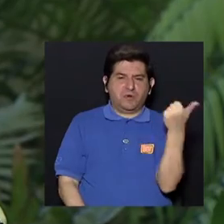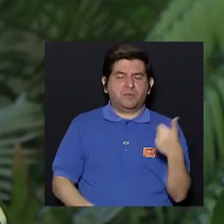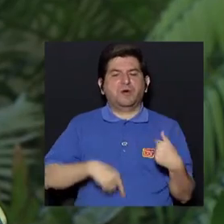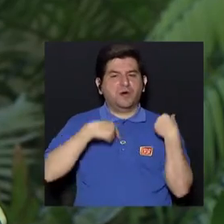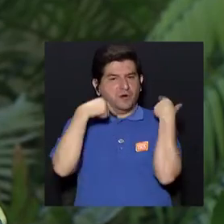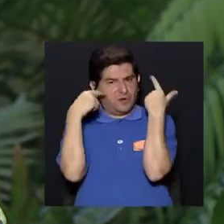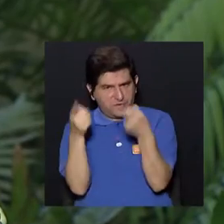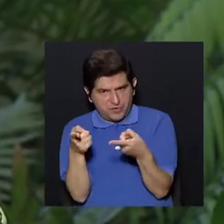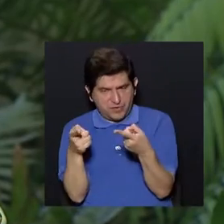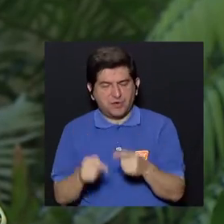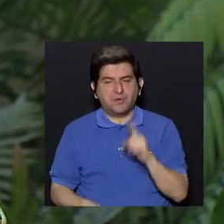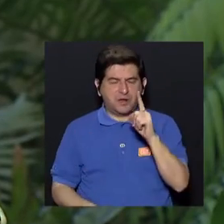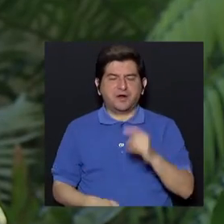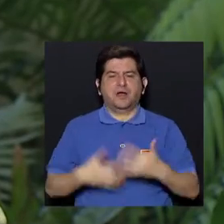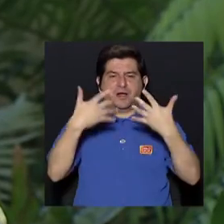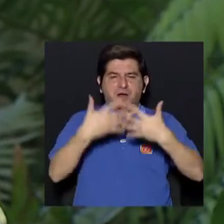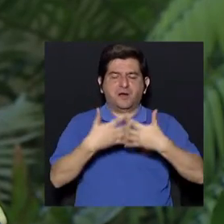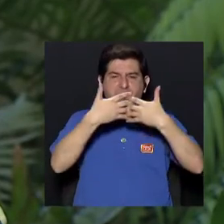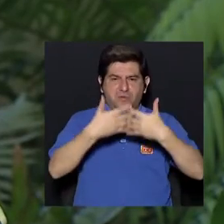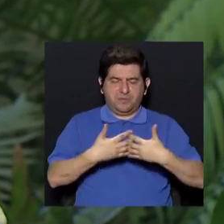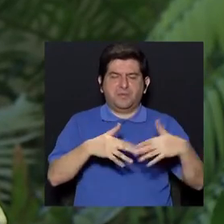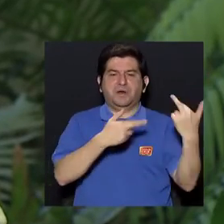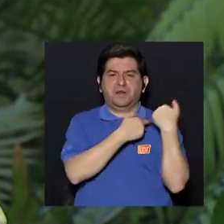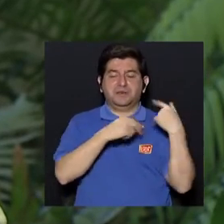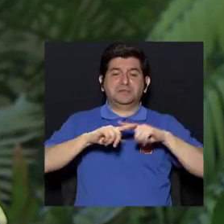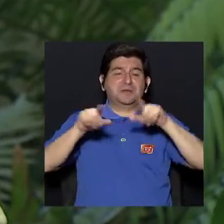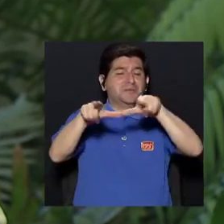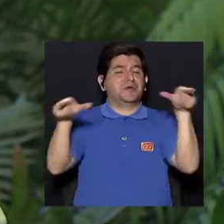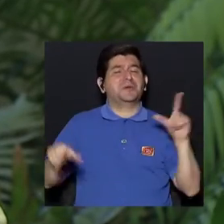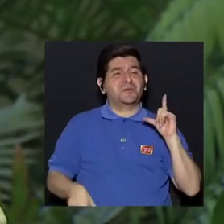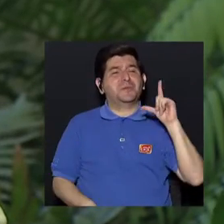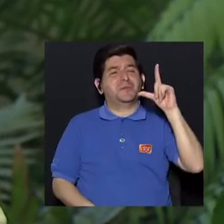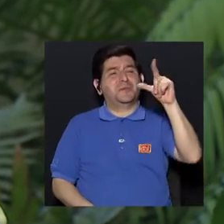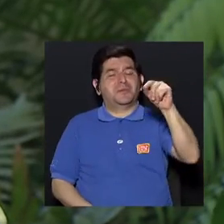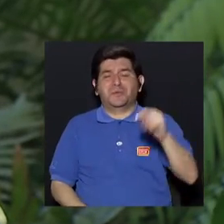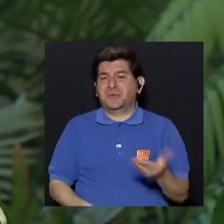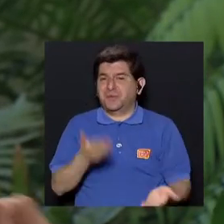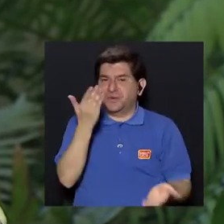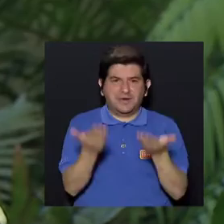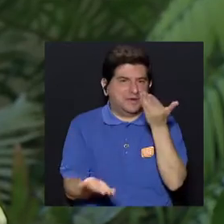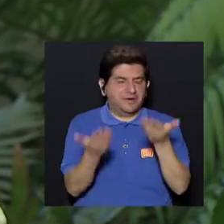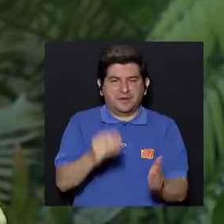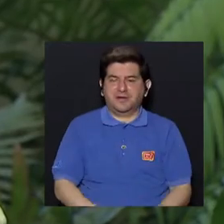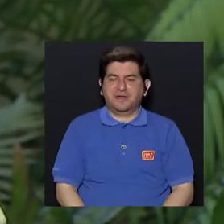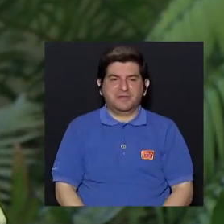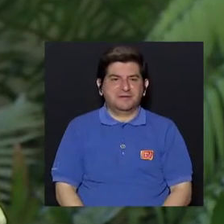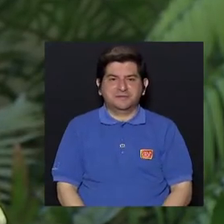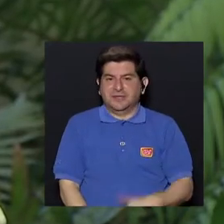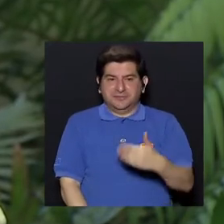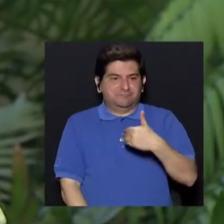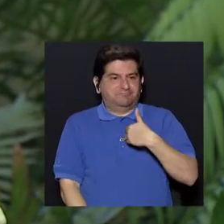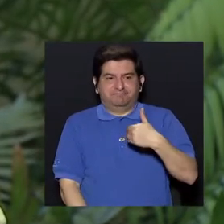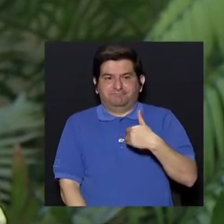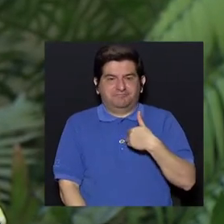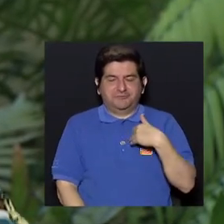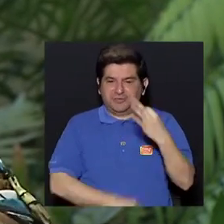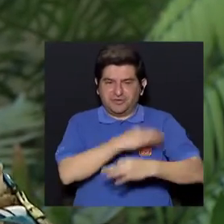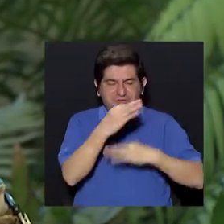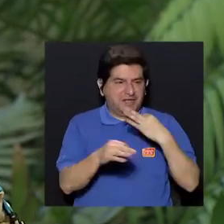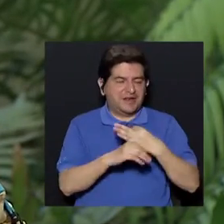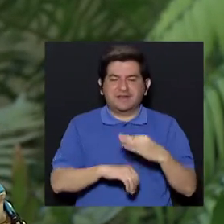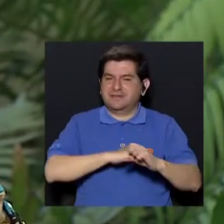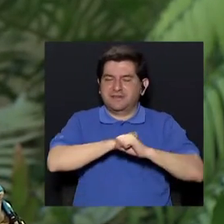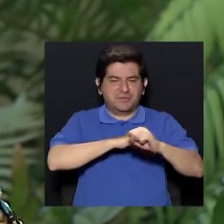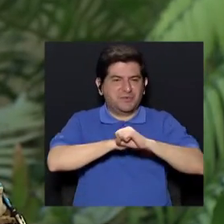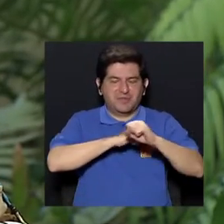obviamente, es llevarlo a un gestor, pero ahí estamos hablando que hay zonas rurales que quizá no nos alcanza este tipo